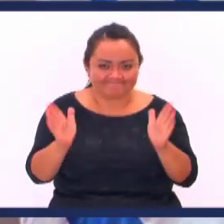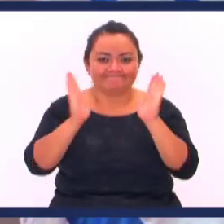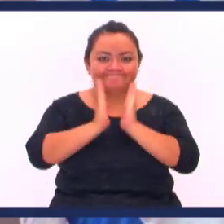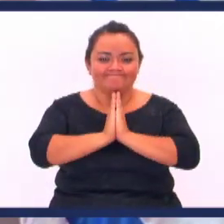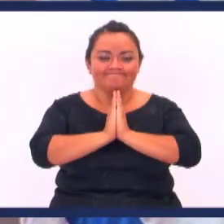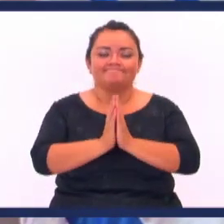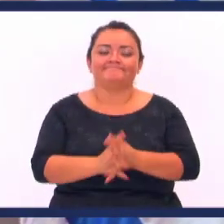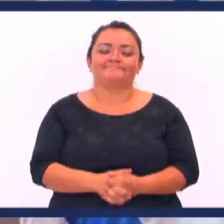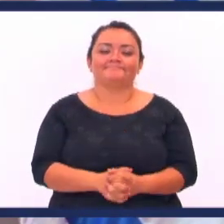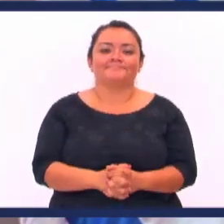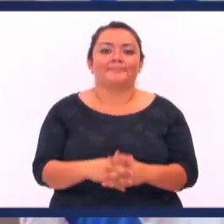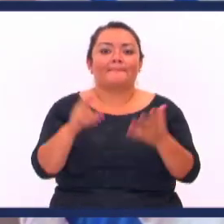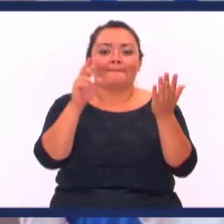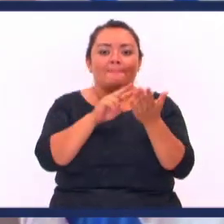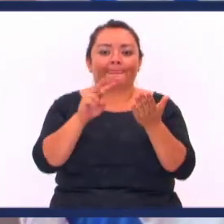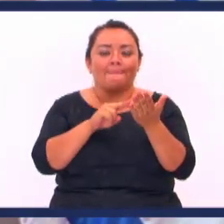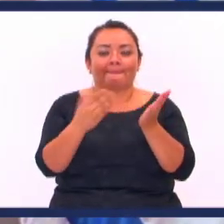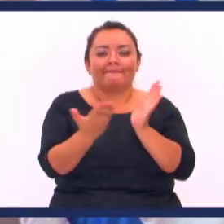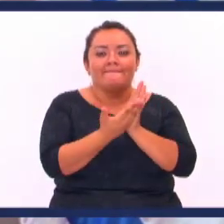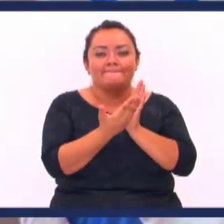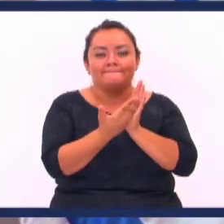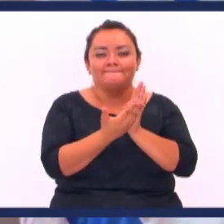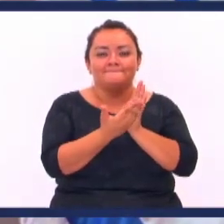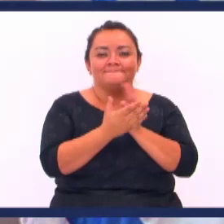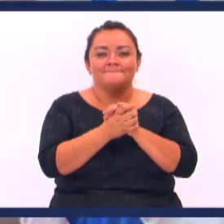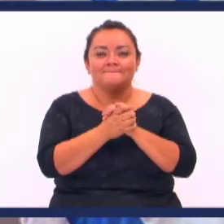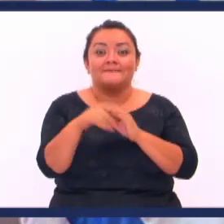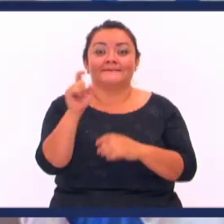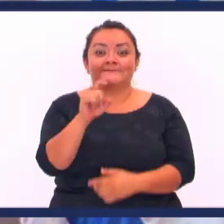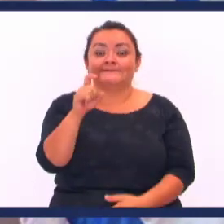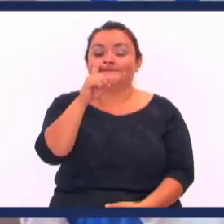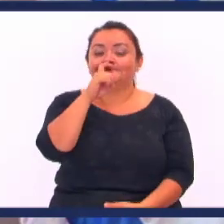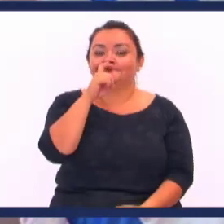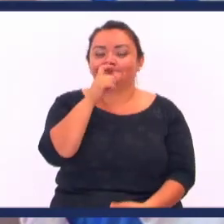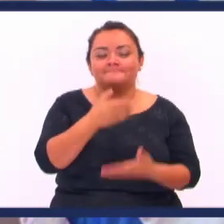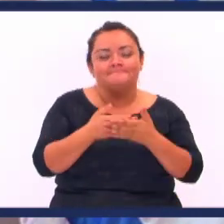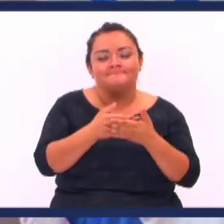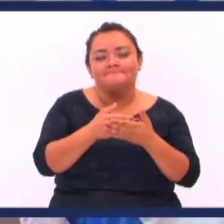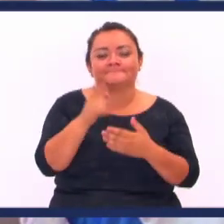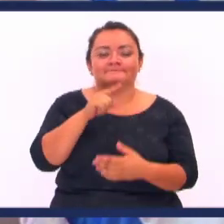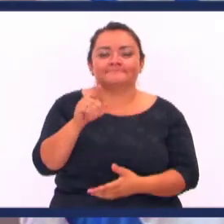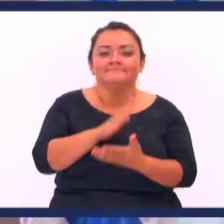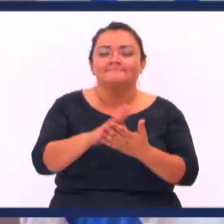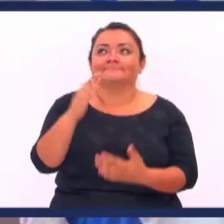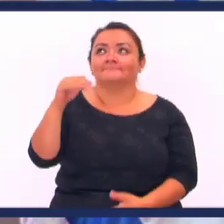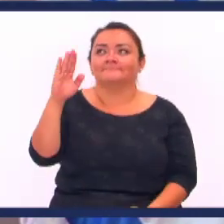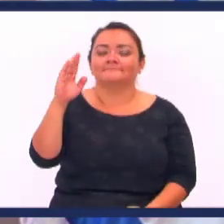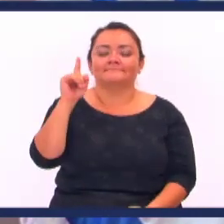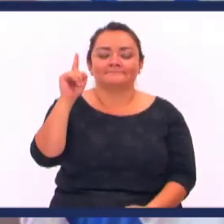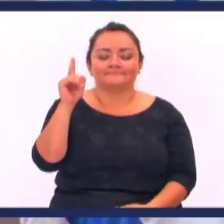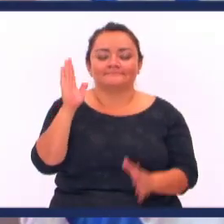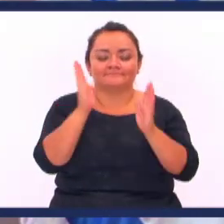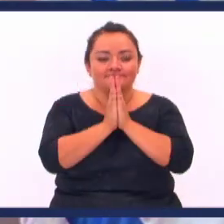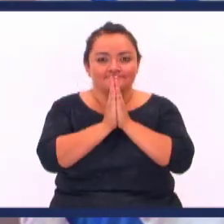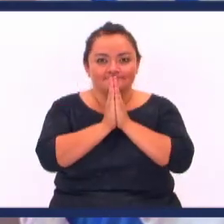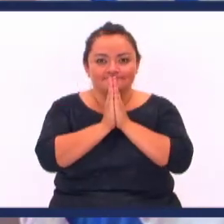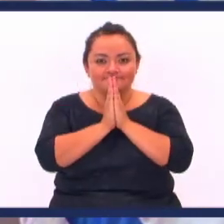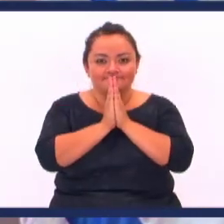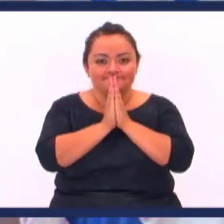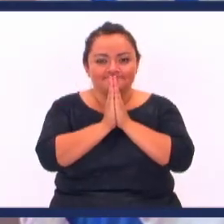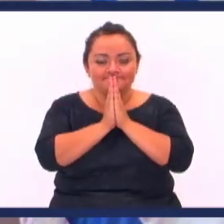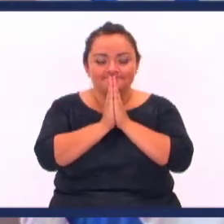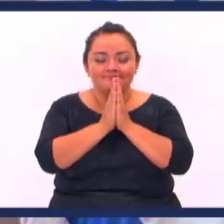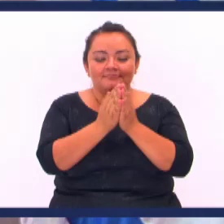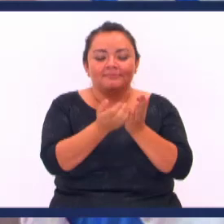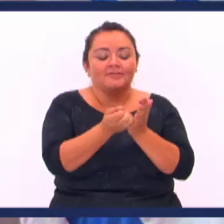amén Damos lectura a la palabra del Señor en el nombre del Padre, del Hijo y del Espíritu Santo En la iglesia dice amén